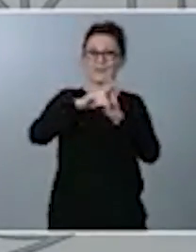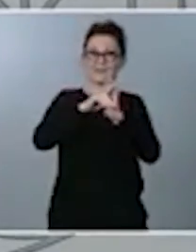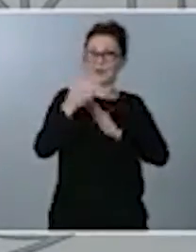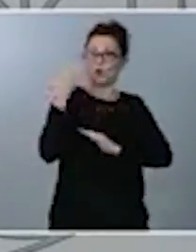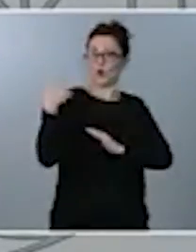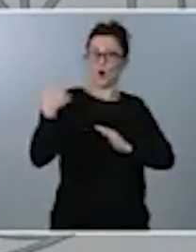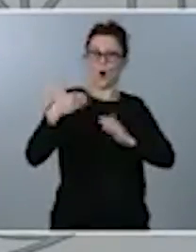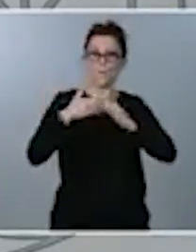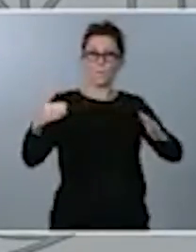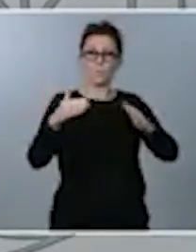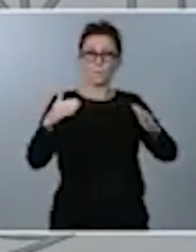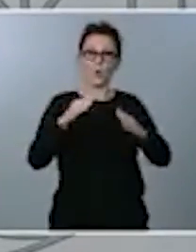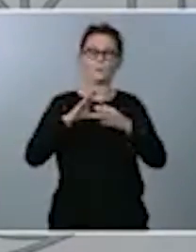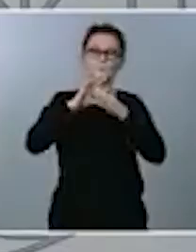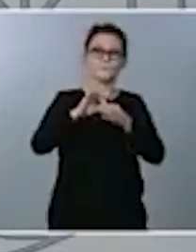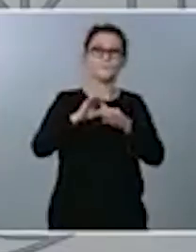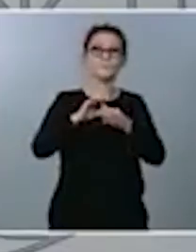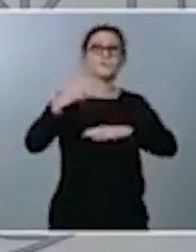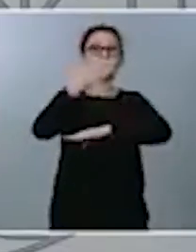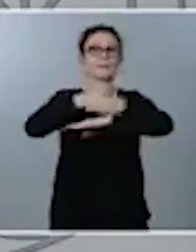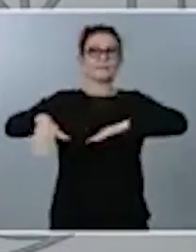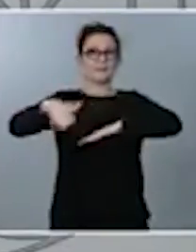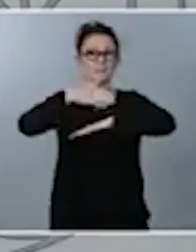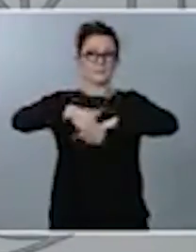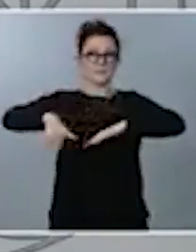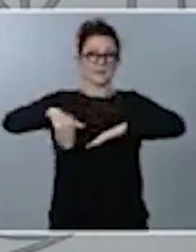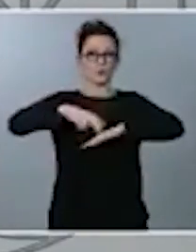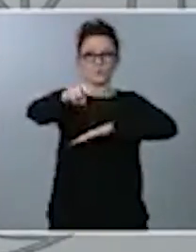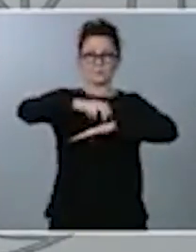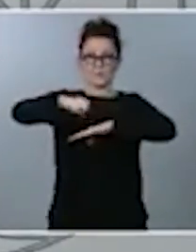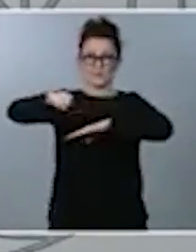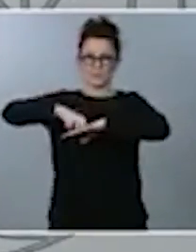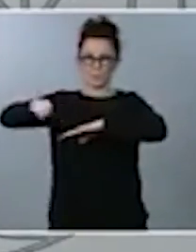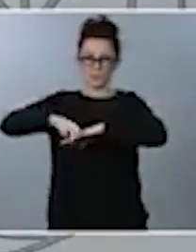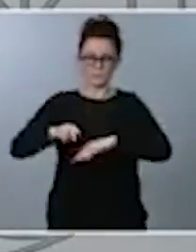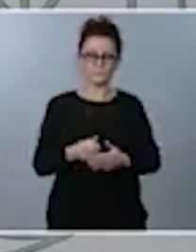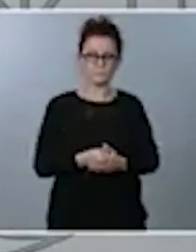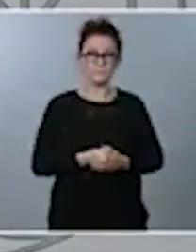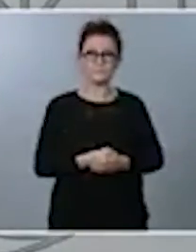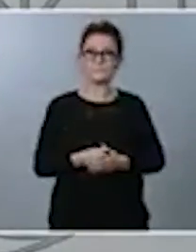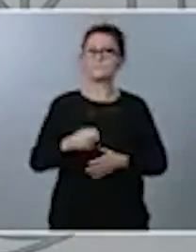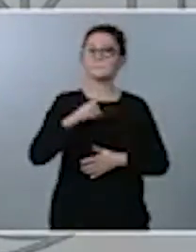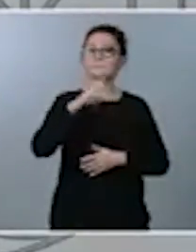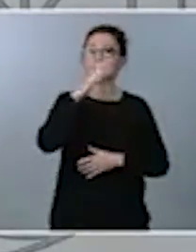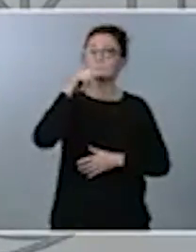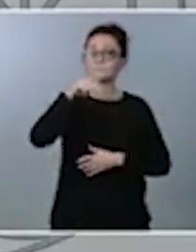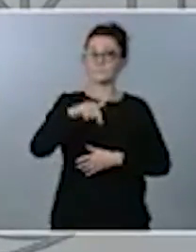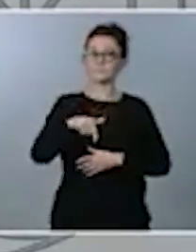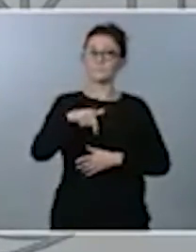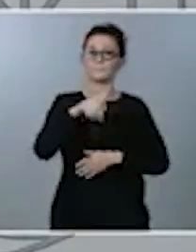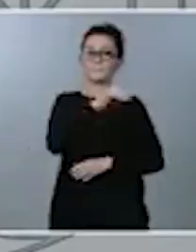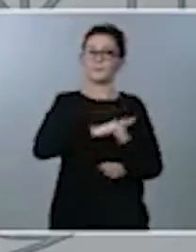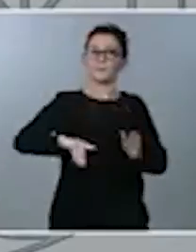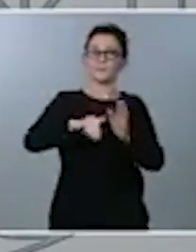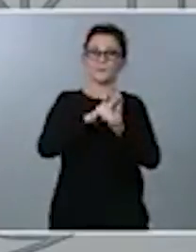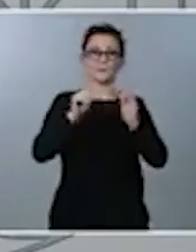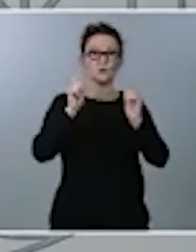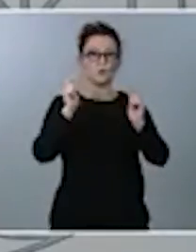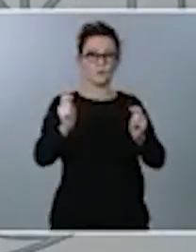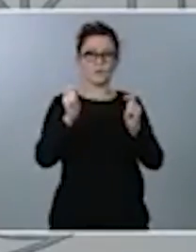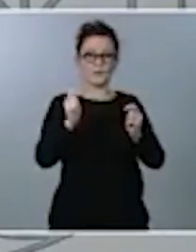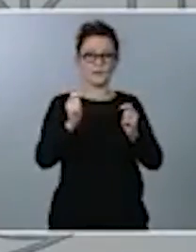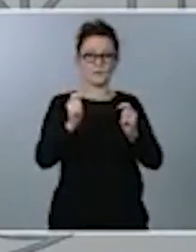relativos a las limitaciones de circulación. Por eso, el hecho diferencial de este decreto de alarma que se solicita